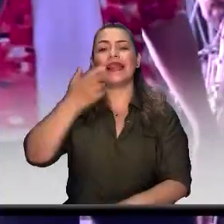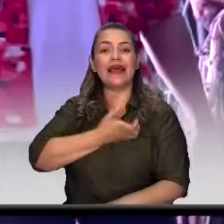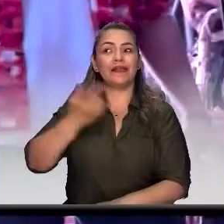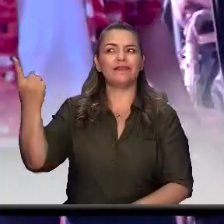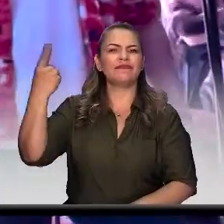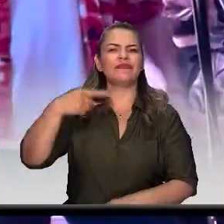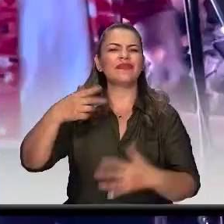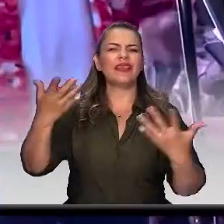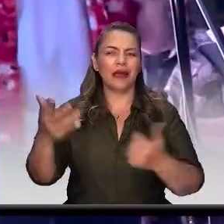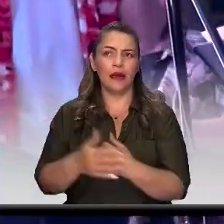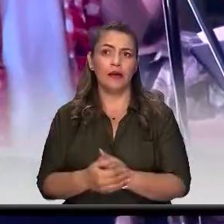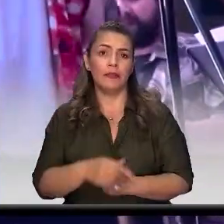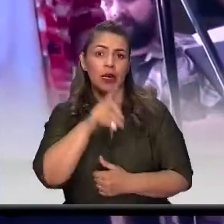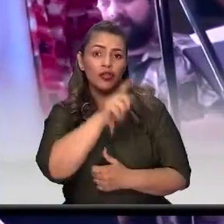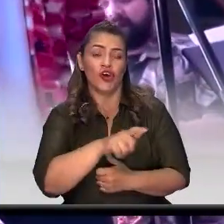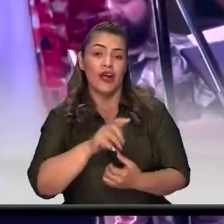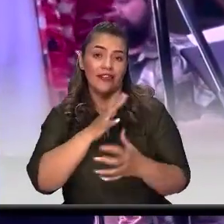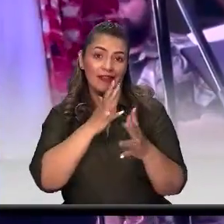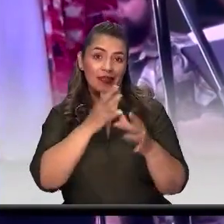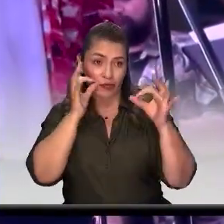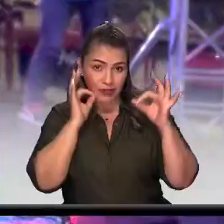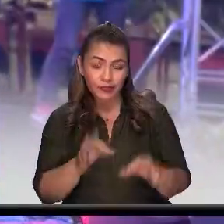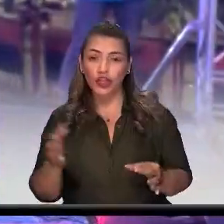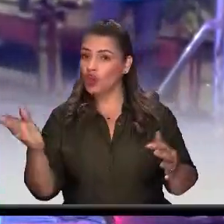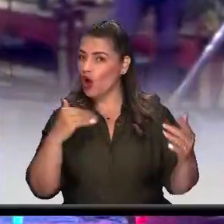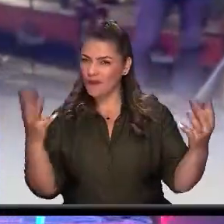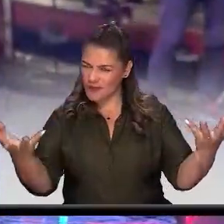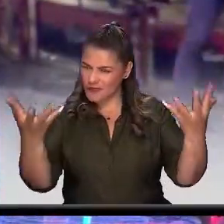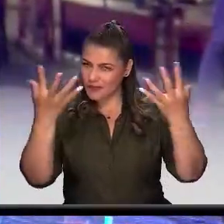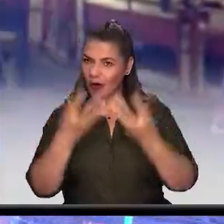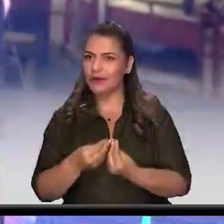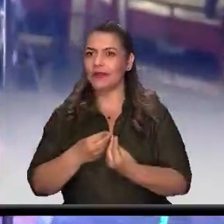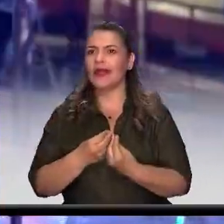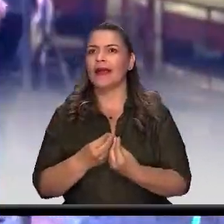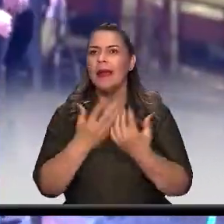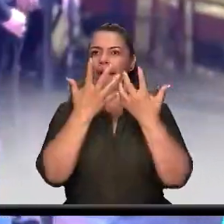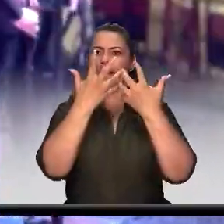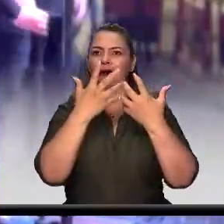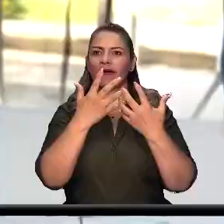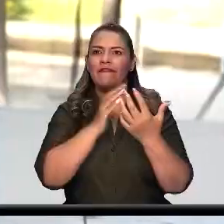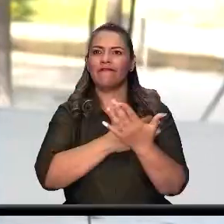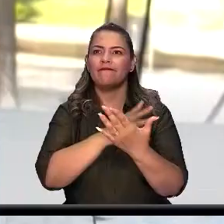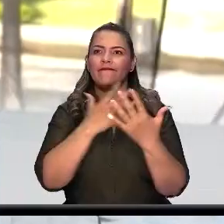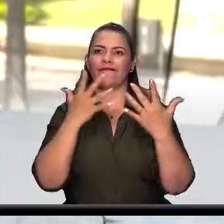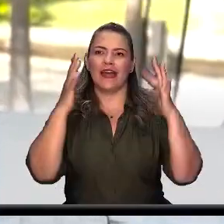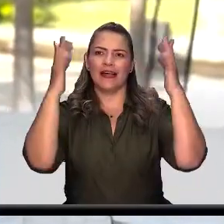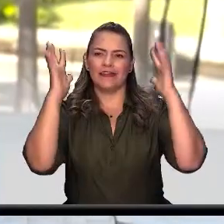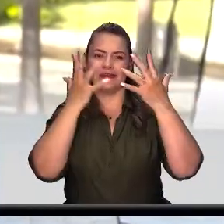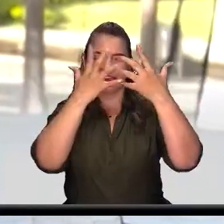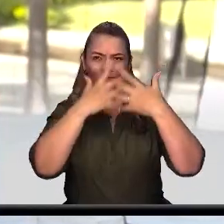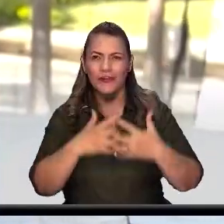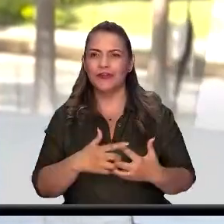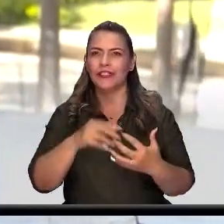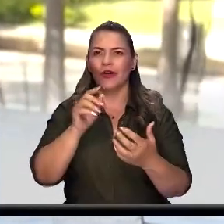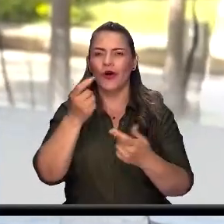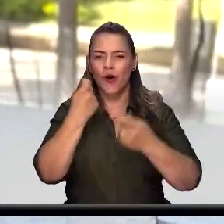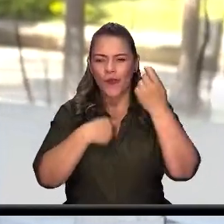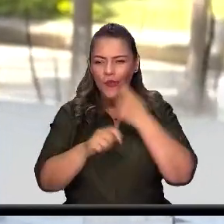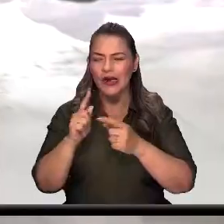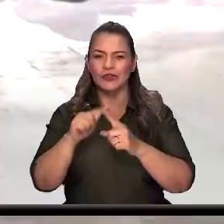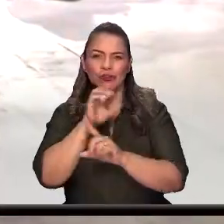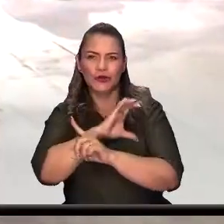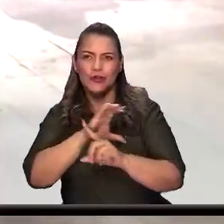en la versión 33 de las fiestas de la industria, el comercio y la cultura. Más de mil artistas locales demostraron sus